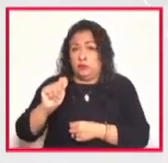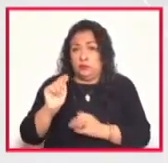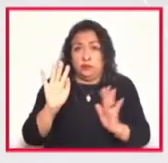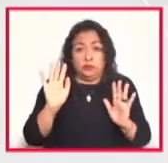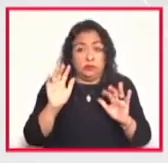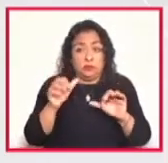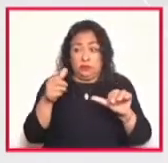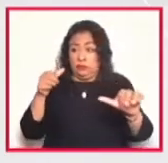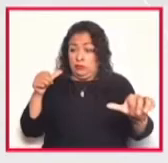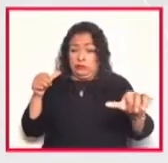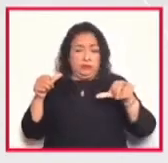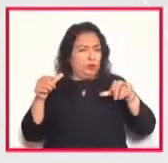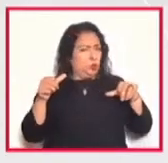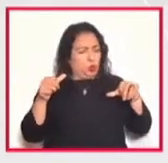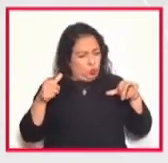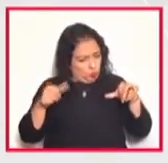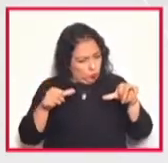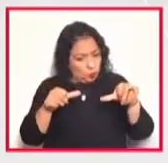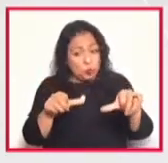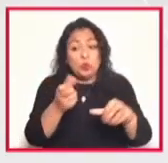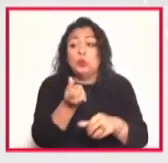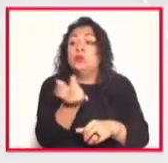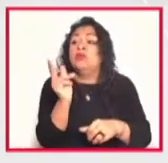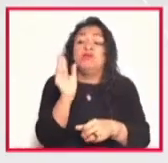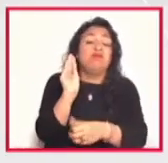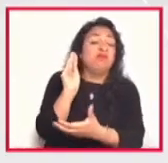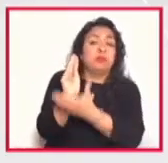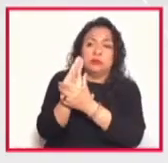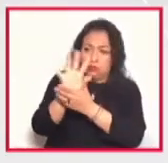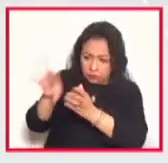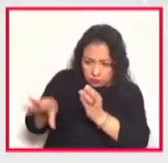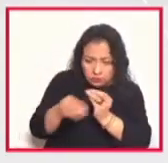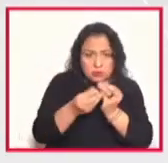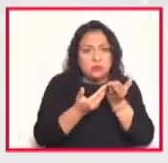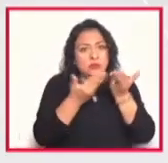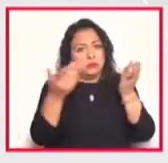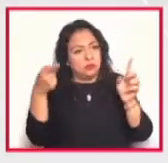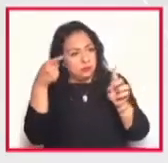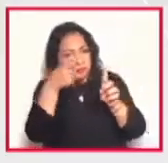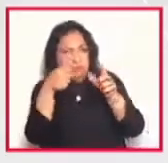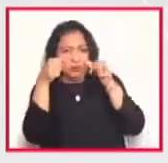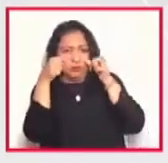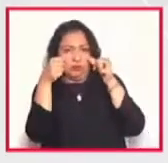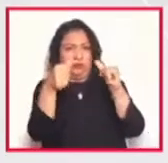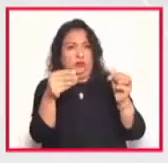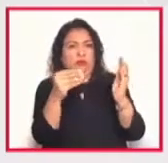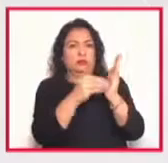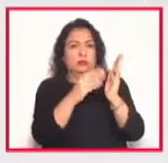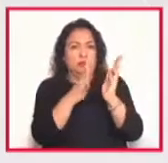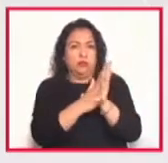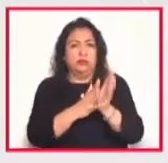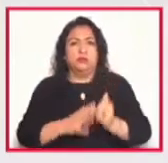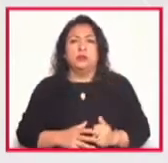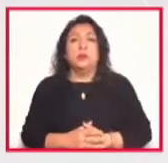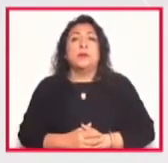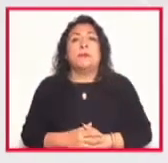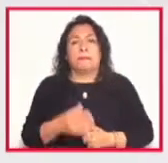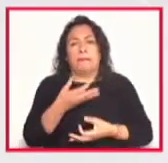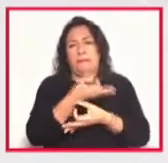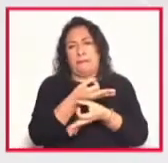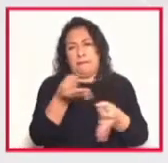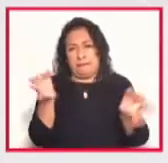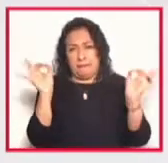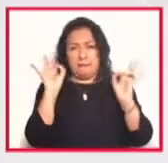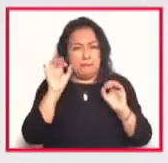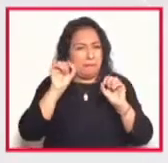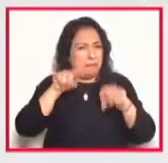atrás, donde aquellos invisibles también están ahora en el centro de la agenda. En un comunicado emitido el